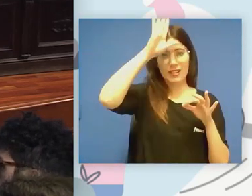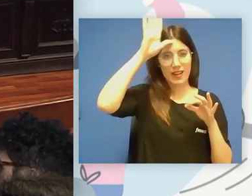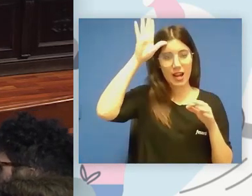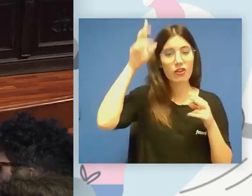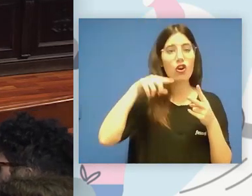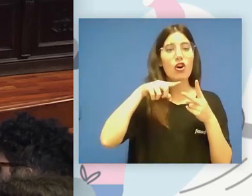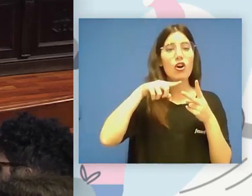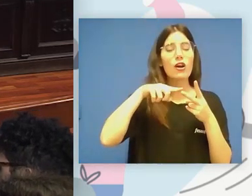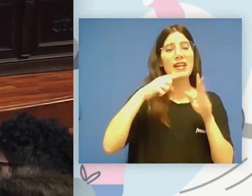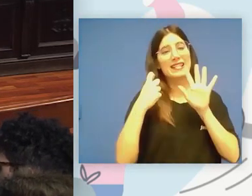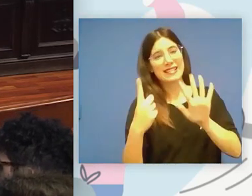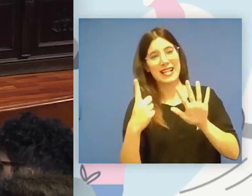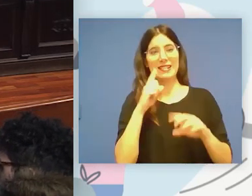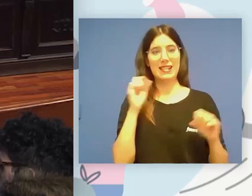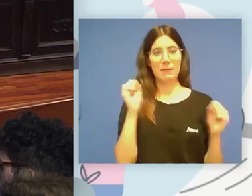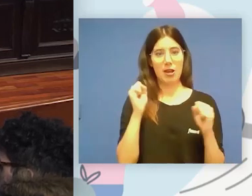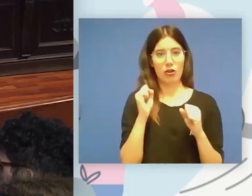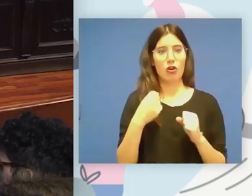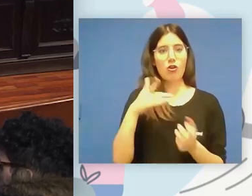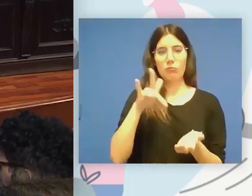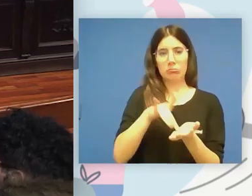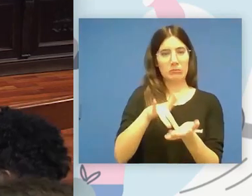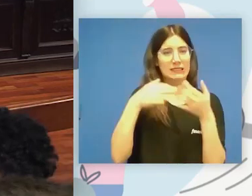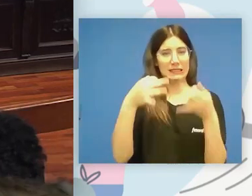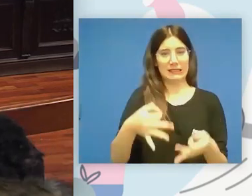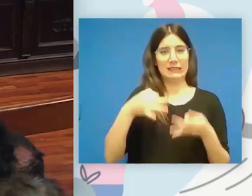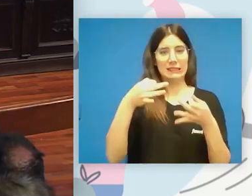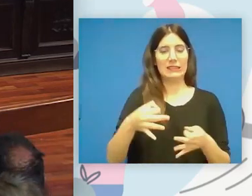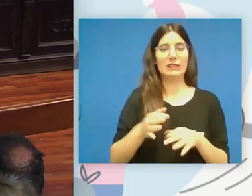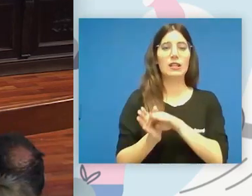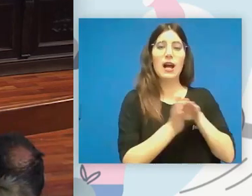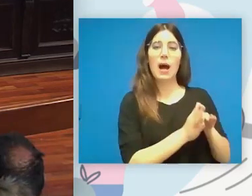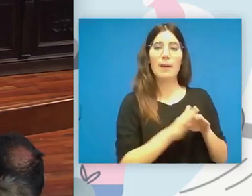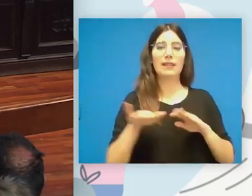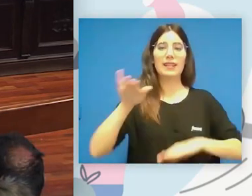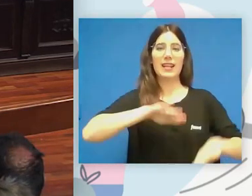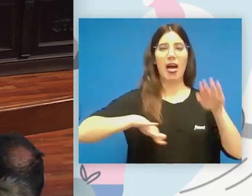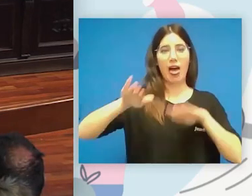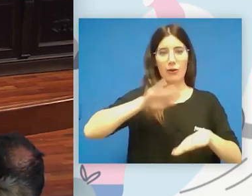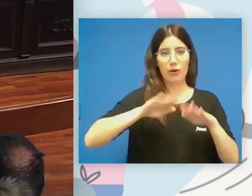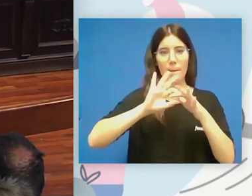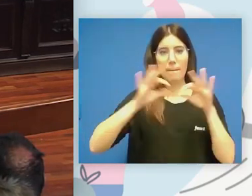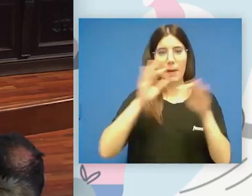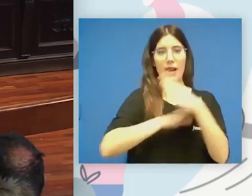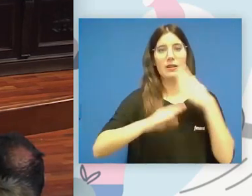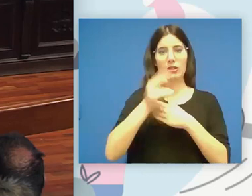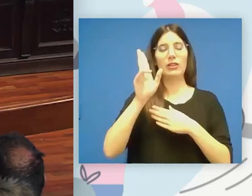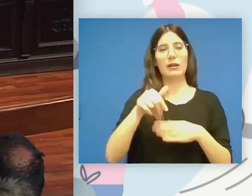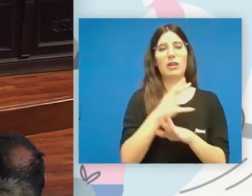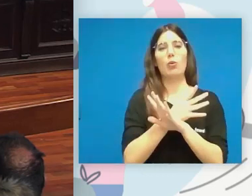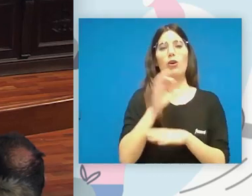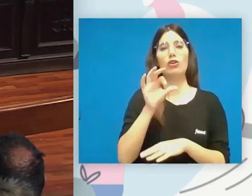seis de invierno. Por otro lado, como nadador paralímpico, participó en los Juegos de Seúl en el 88,